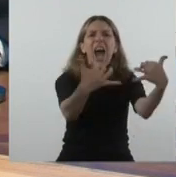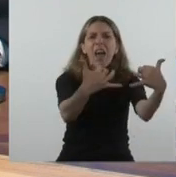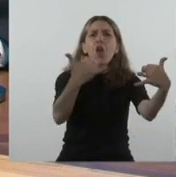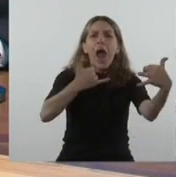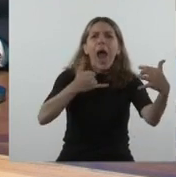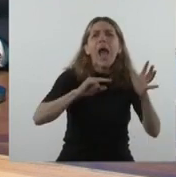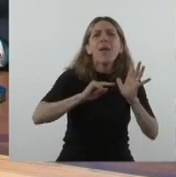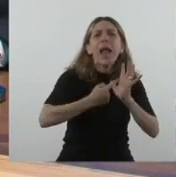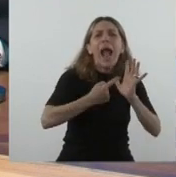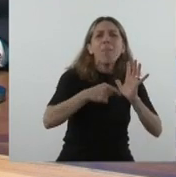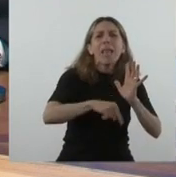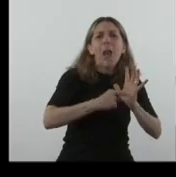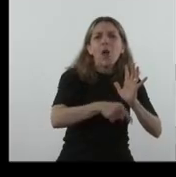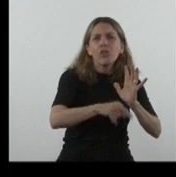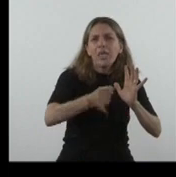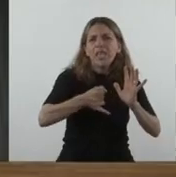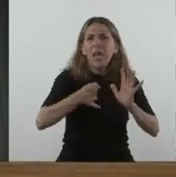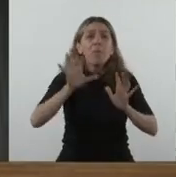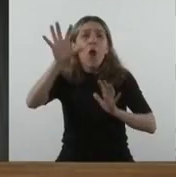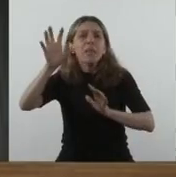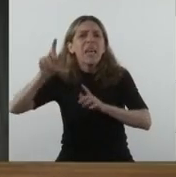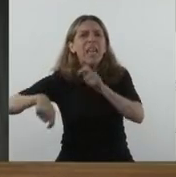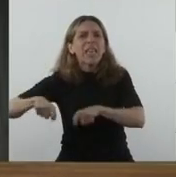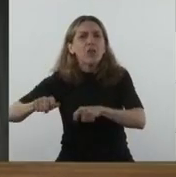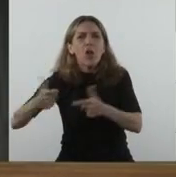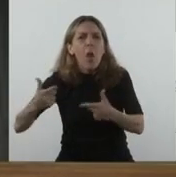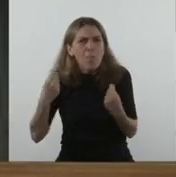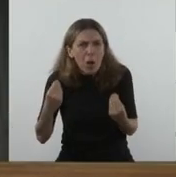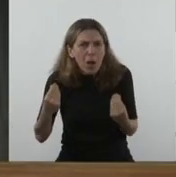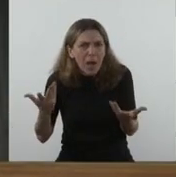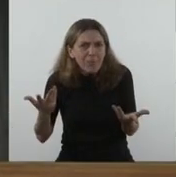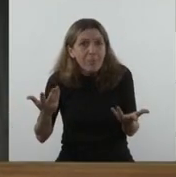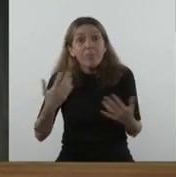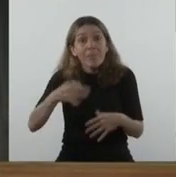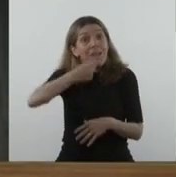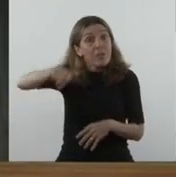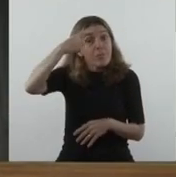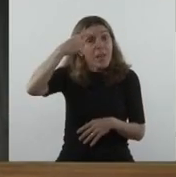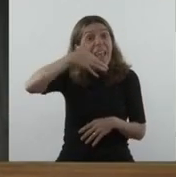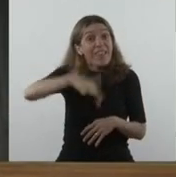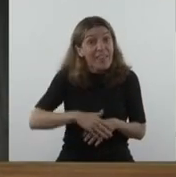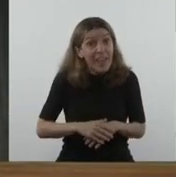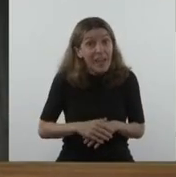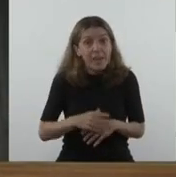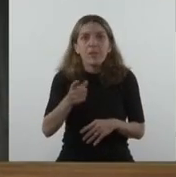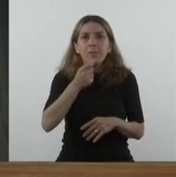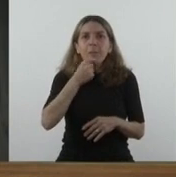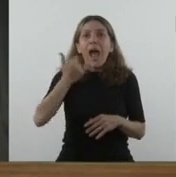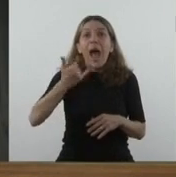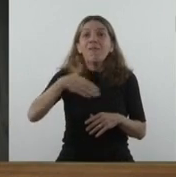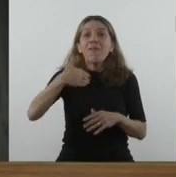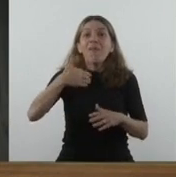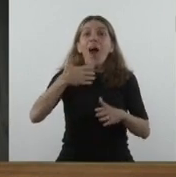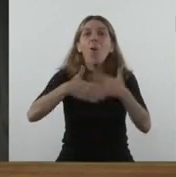santiagueño? ¿Quién ha dicho eso? Porque además, esto hay que entenderlo, cuando se juegue la Copa